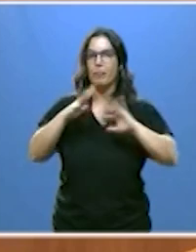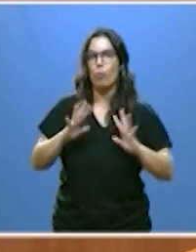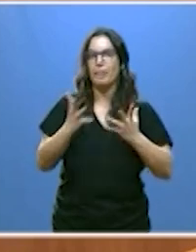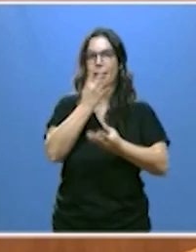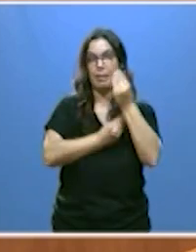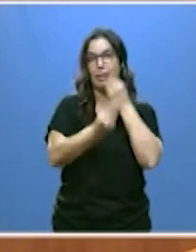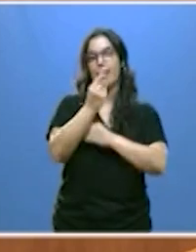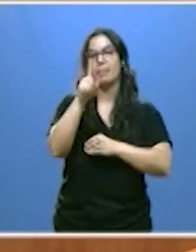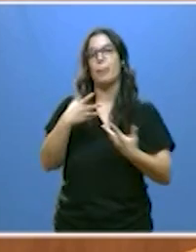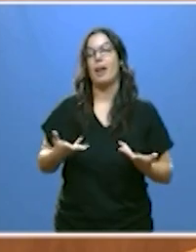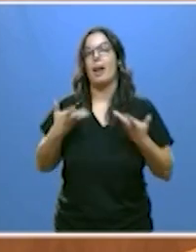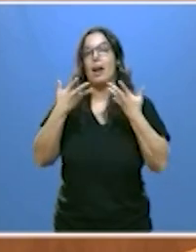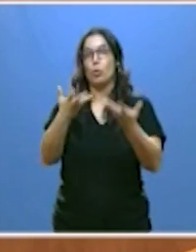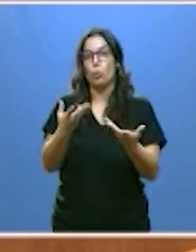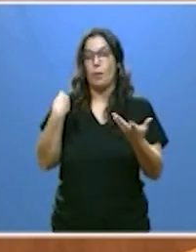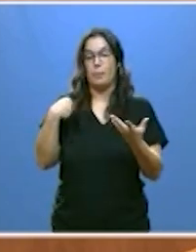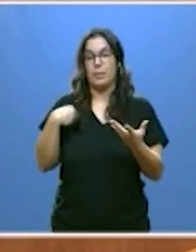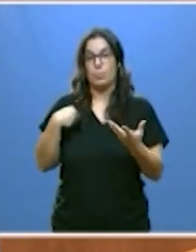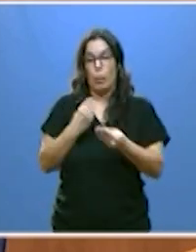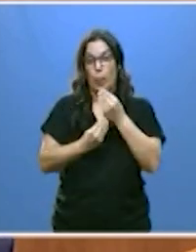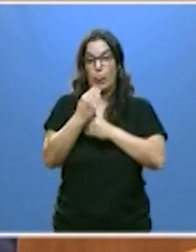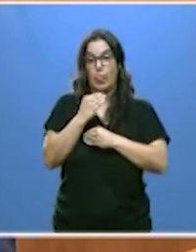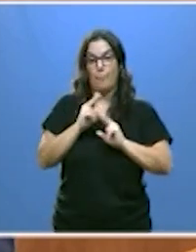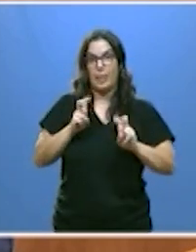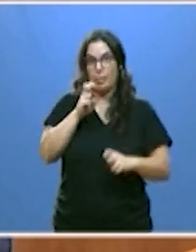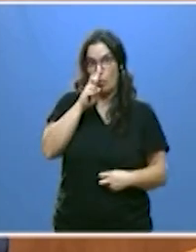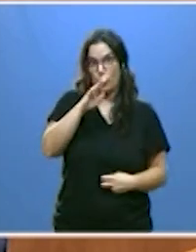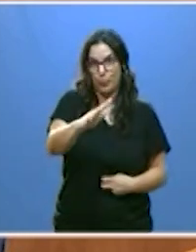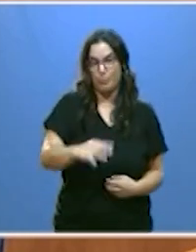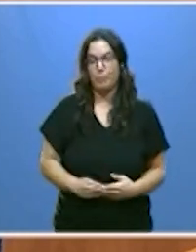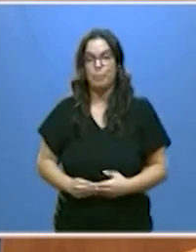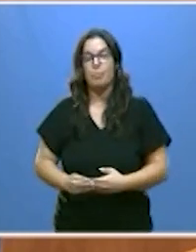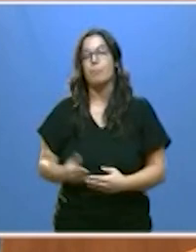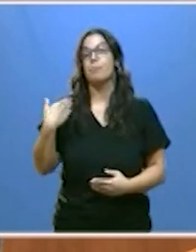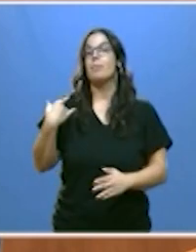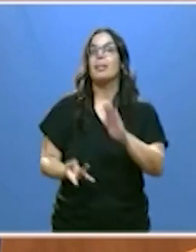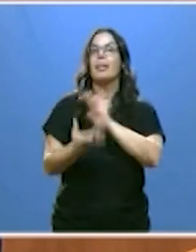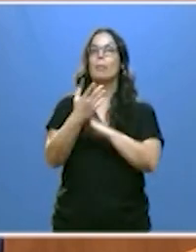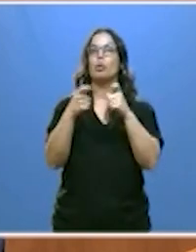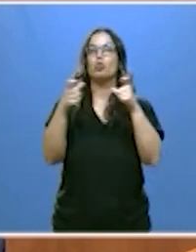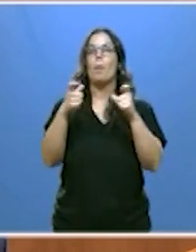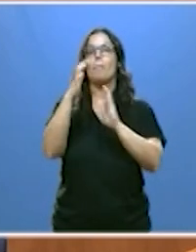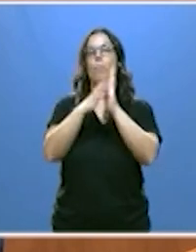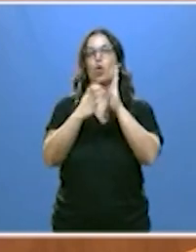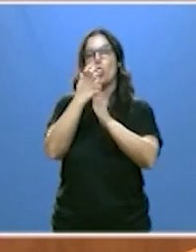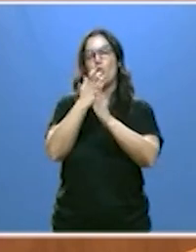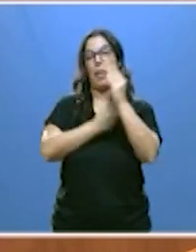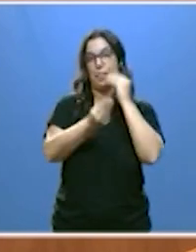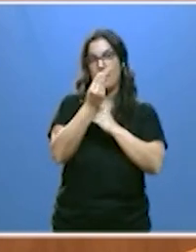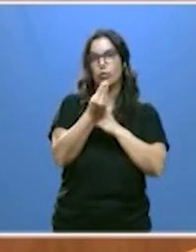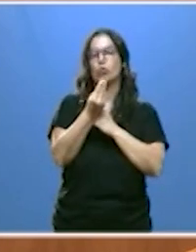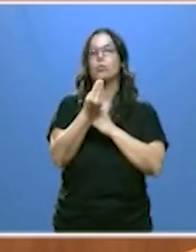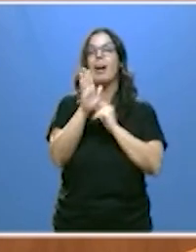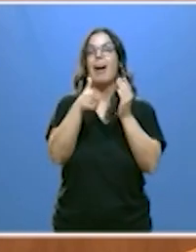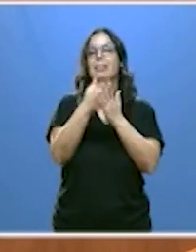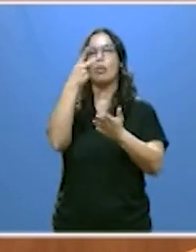y la ayuda en los primeros años de vida en los hijos pusimos en marcha el bono nacimiento con prestaciones de